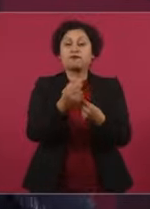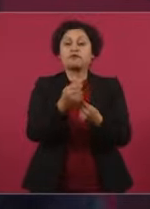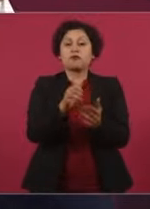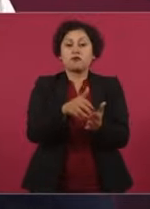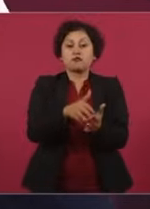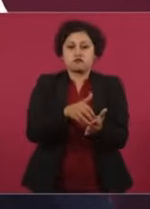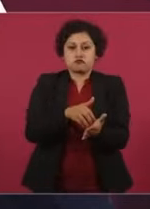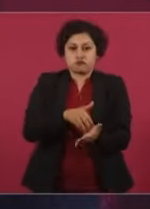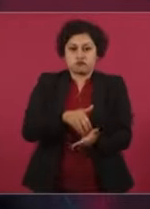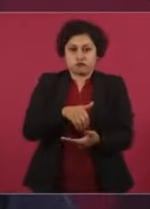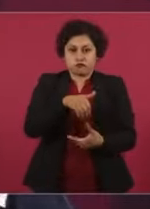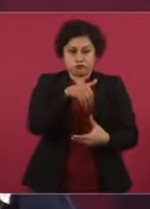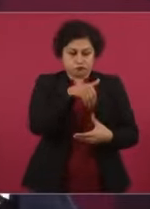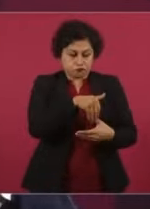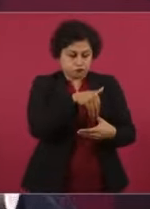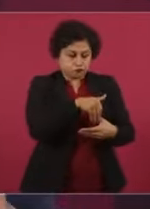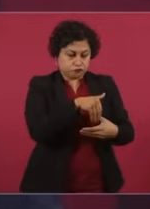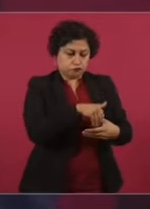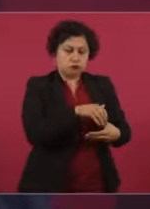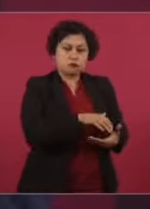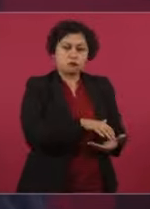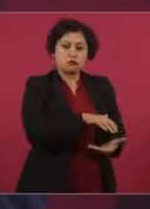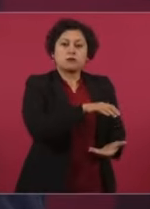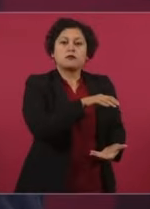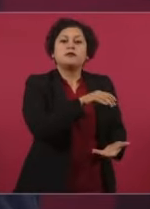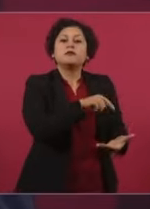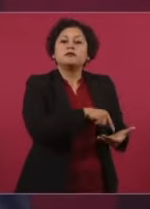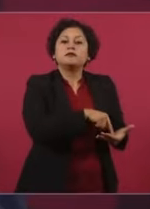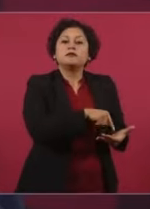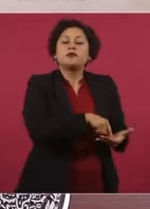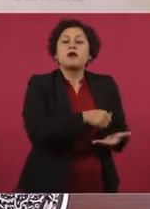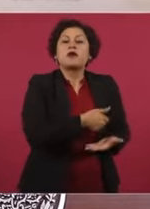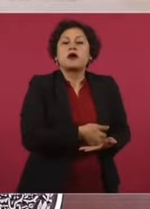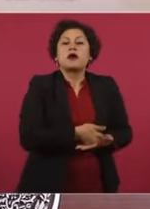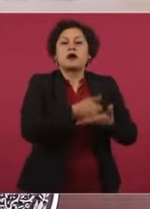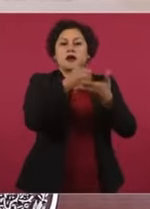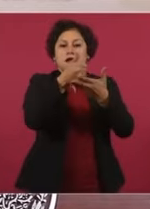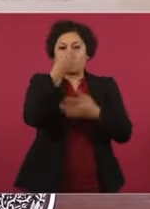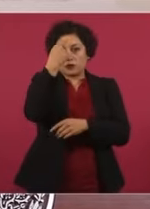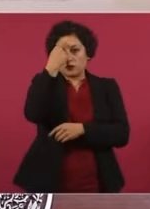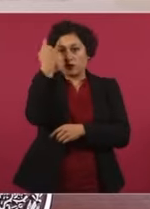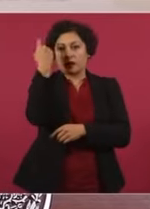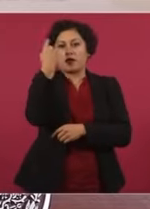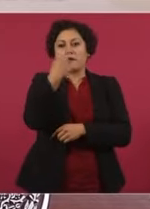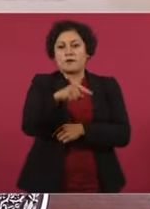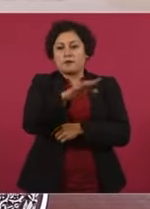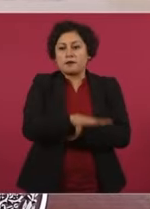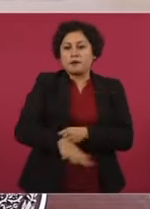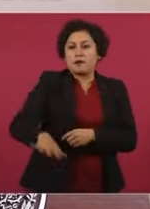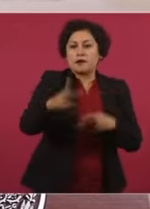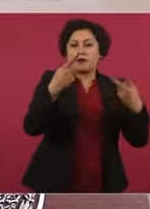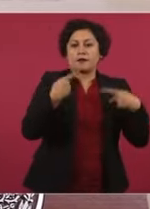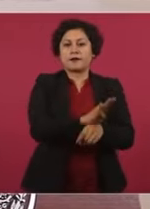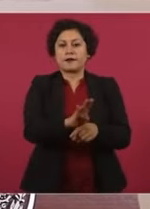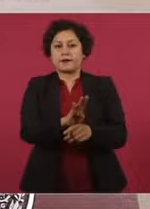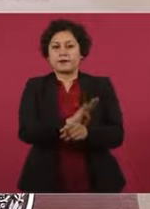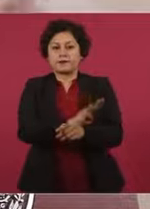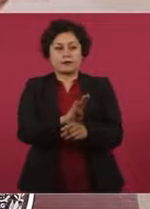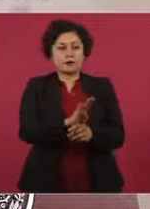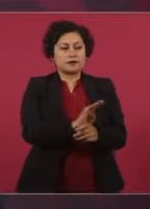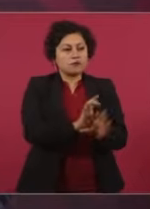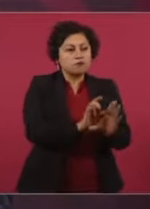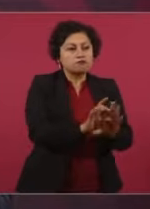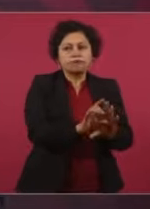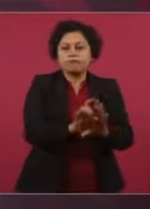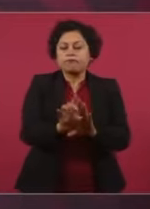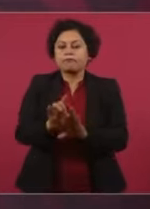a que le llegue el presupuesto a la mayoría del pueblo. como